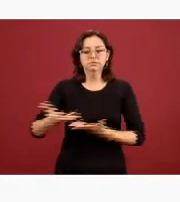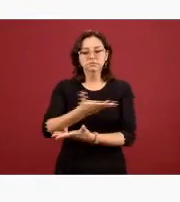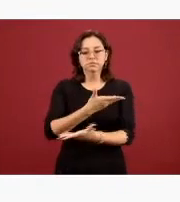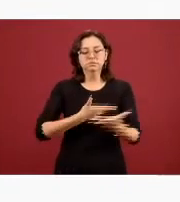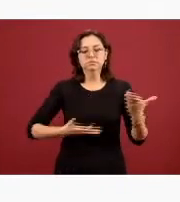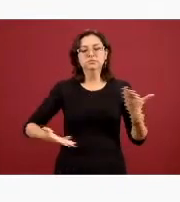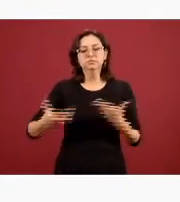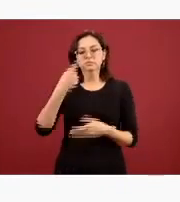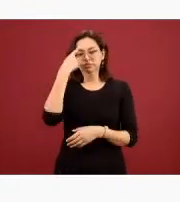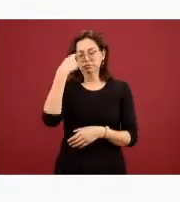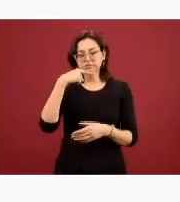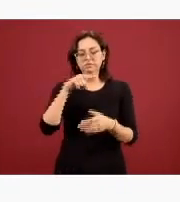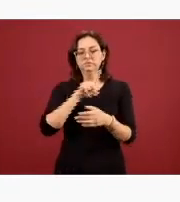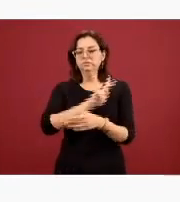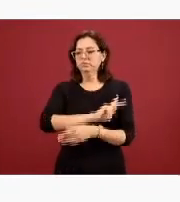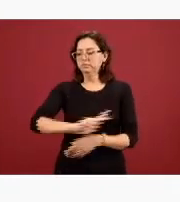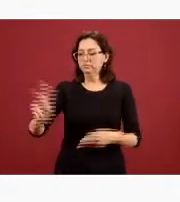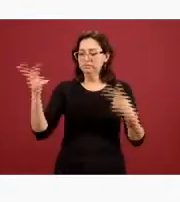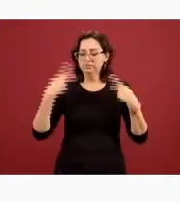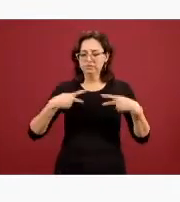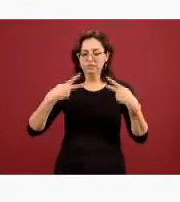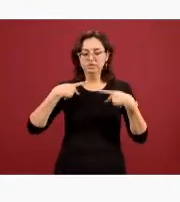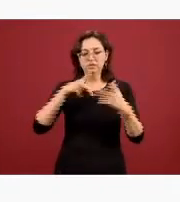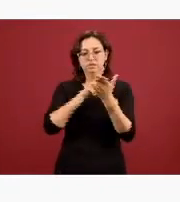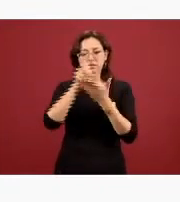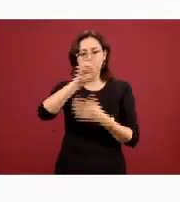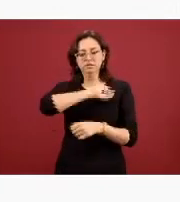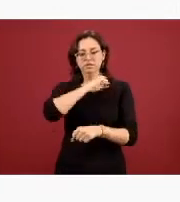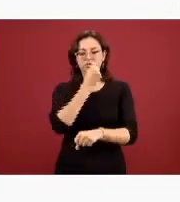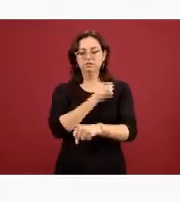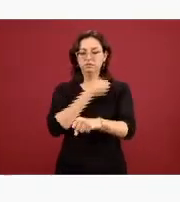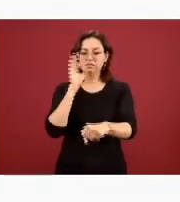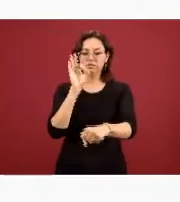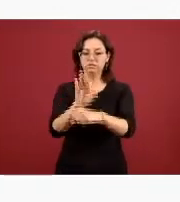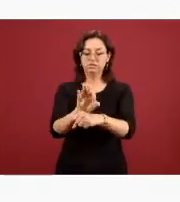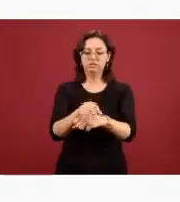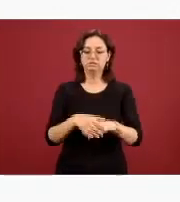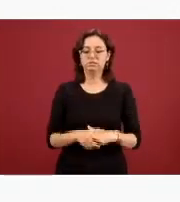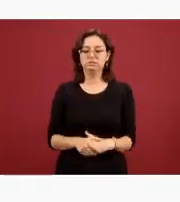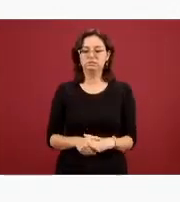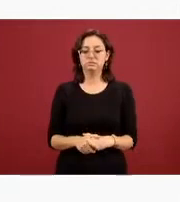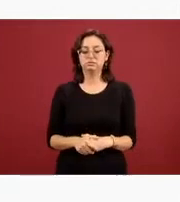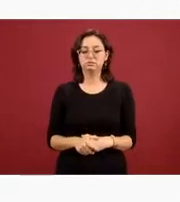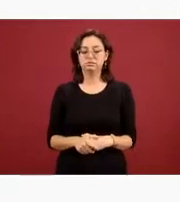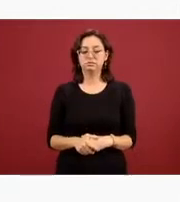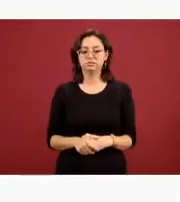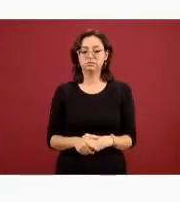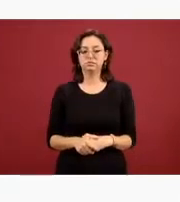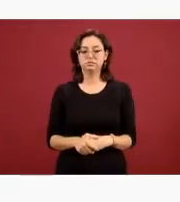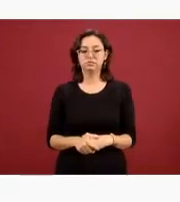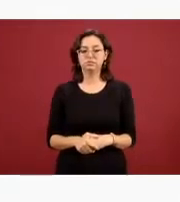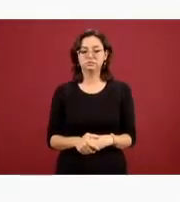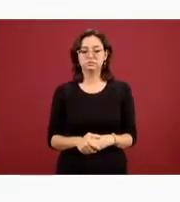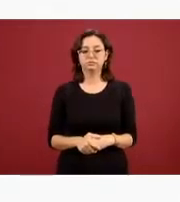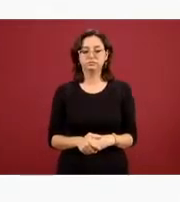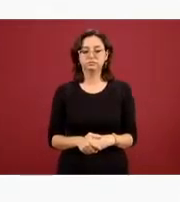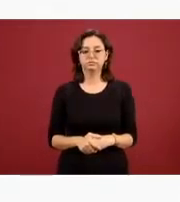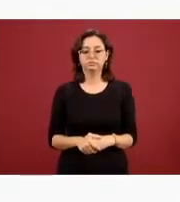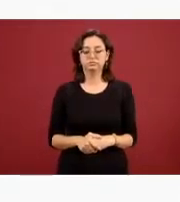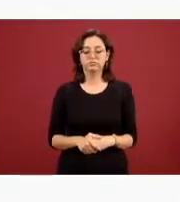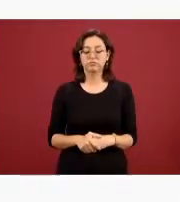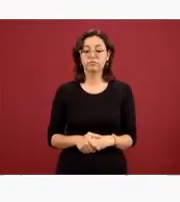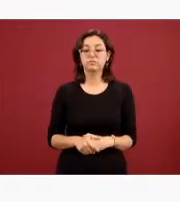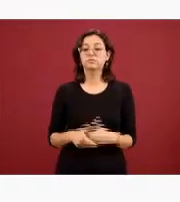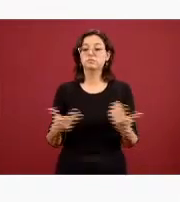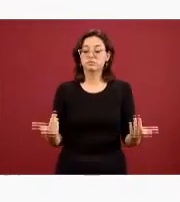defender el derecho que todos tenemos a la atención a la salud mental es por esto que insisto mucho